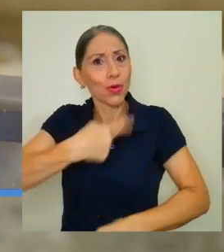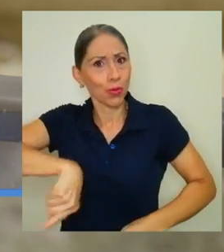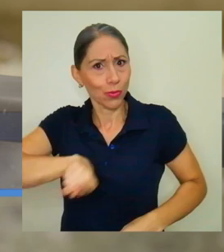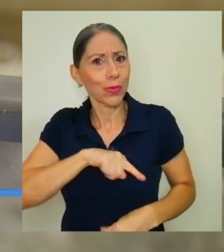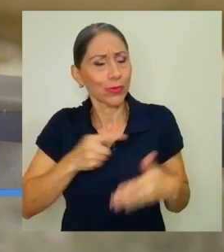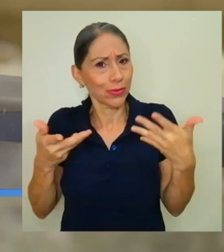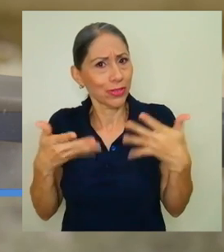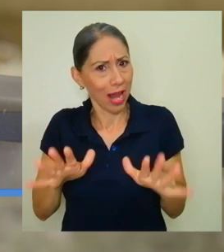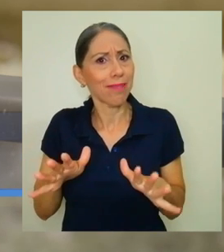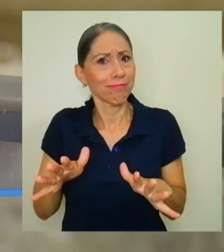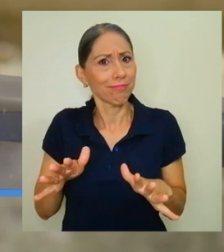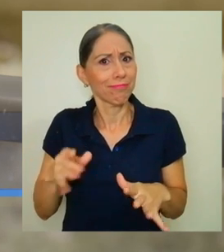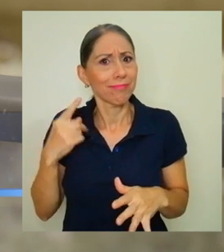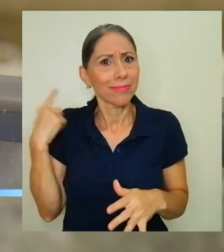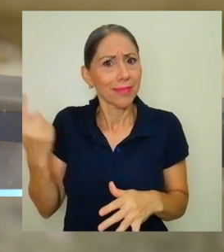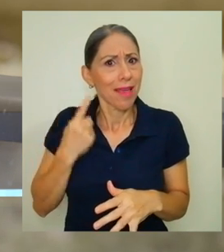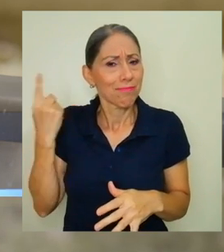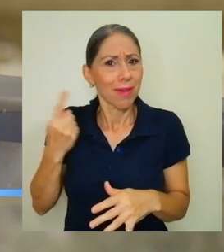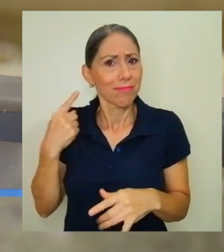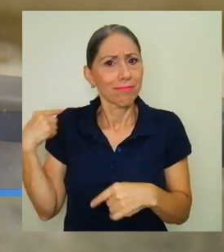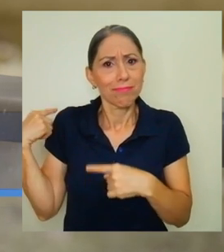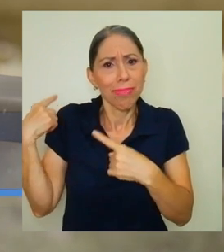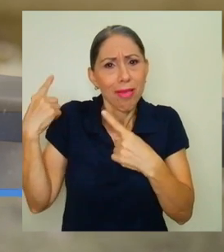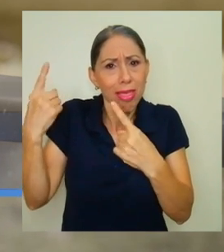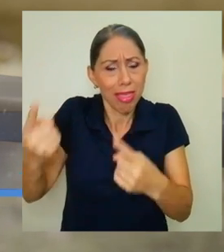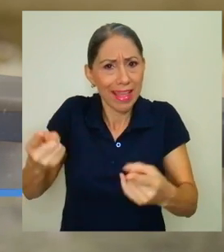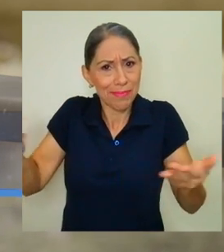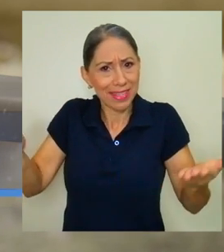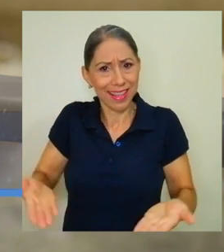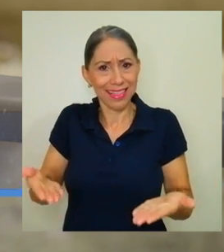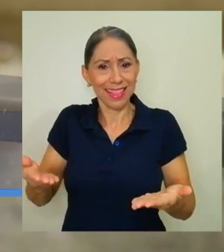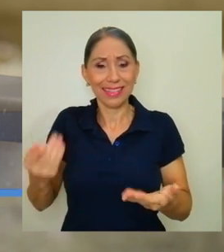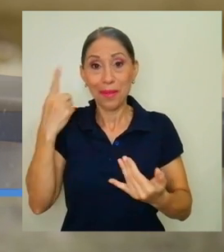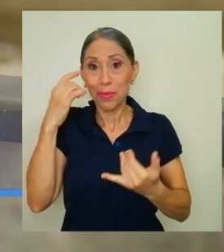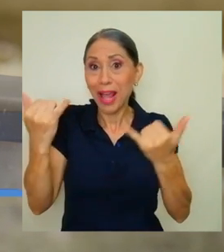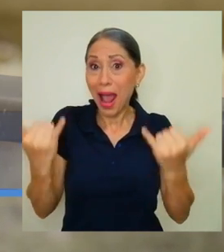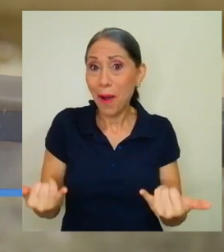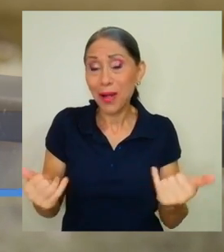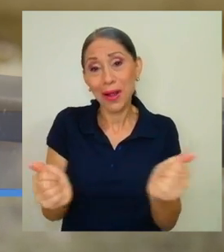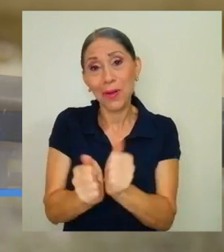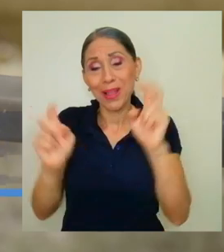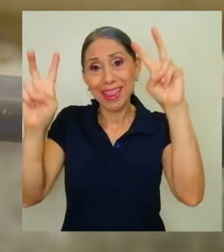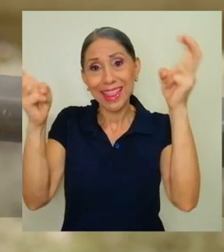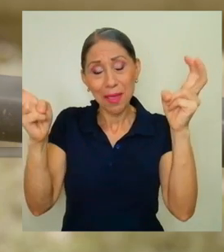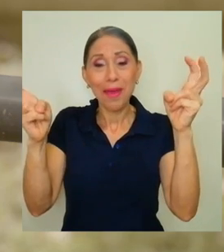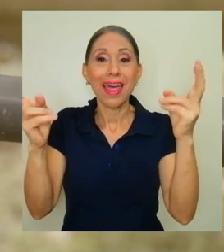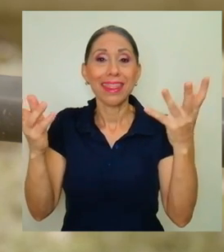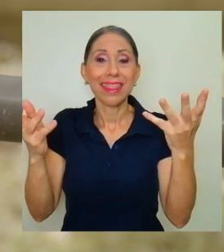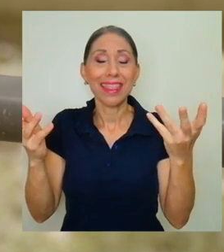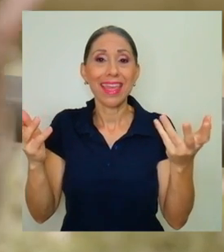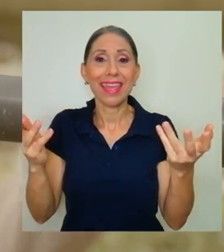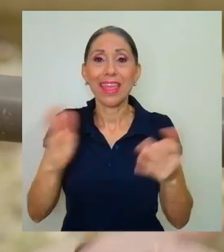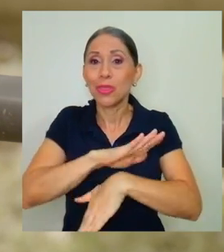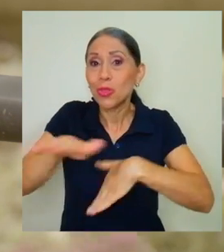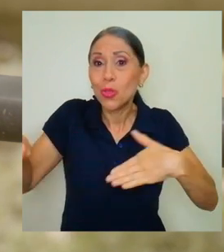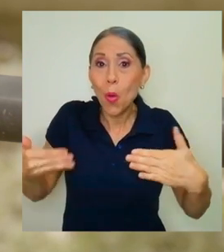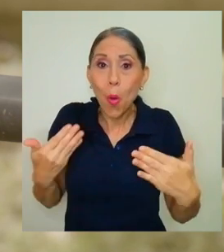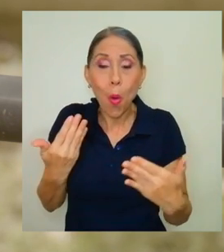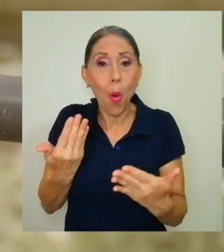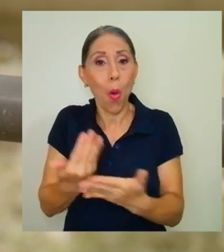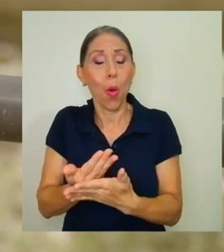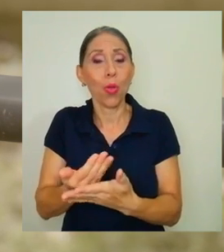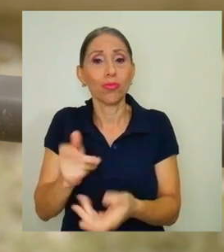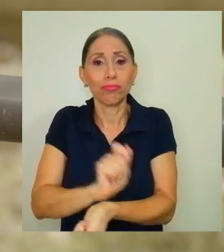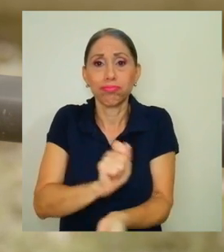presentes en los últimos tiempos, sobre todo por este tema de la pandemia y la transformación